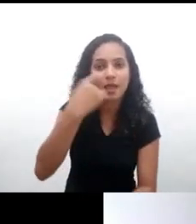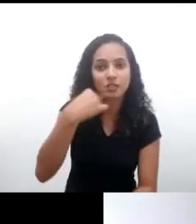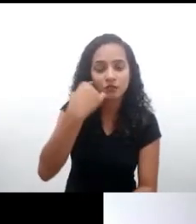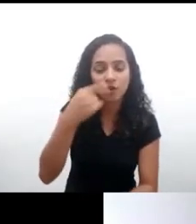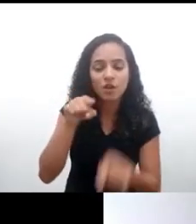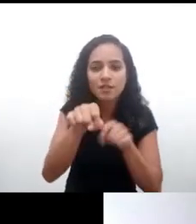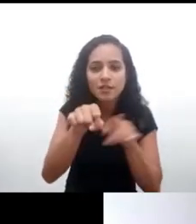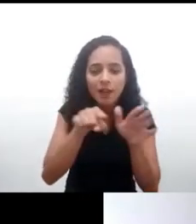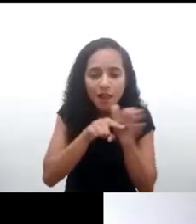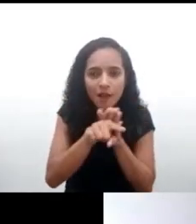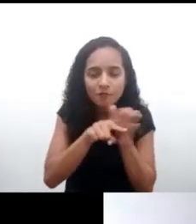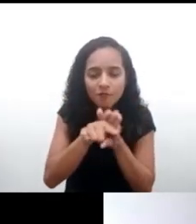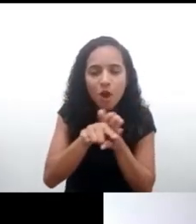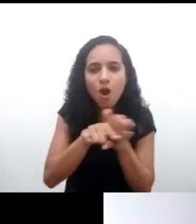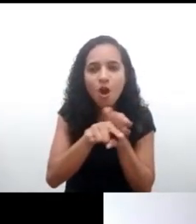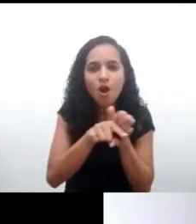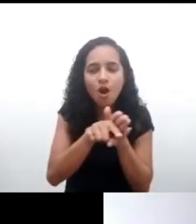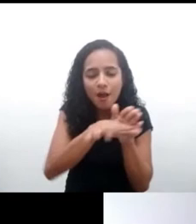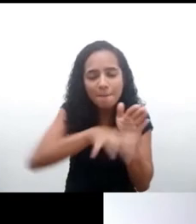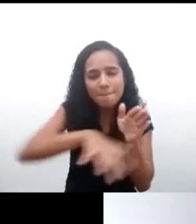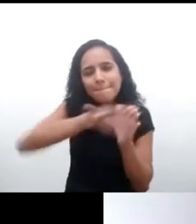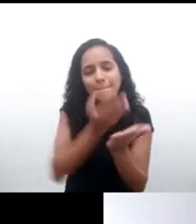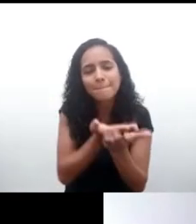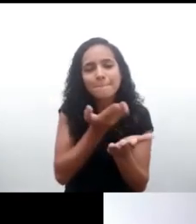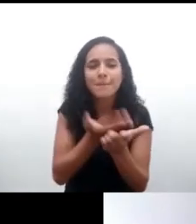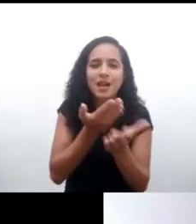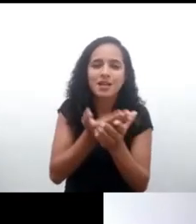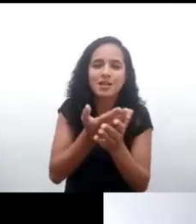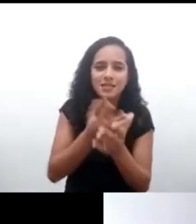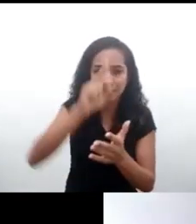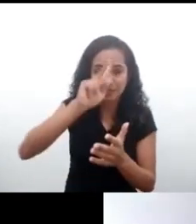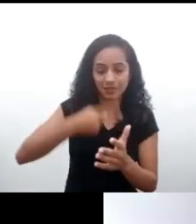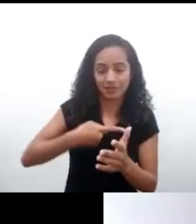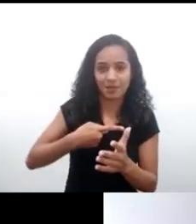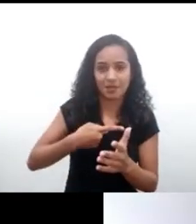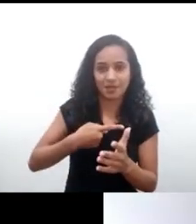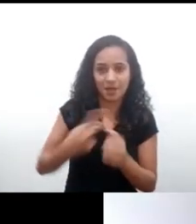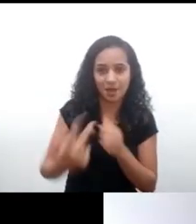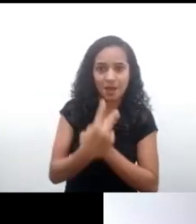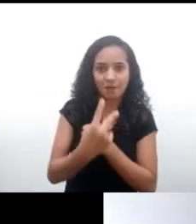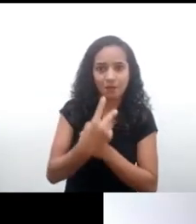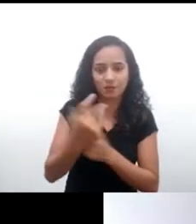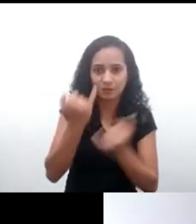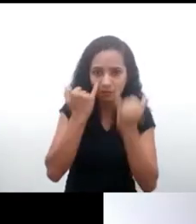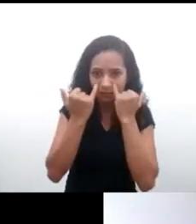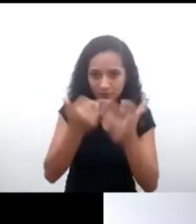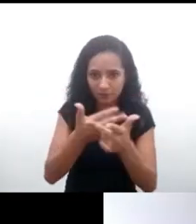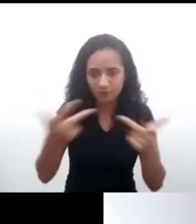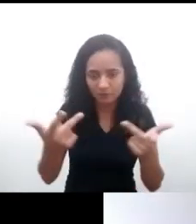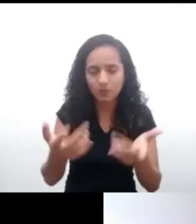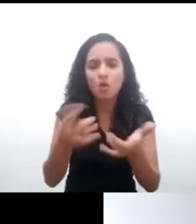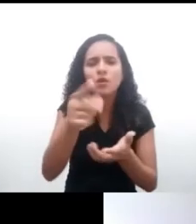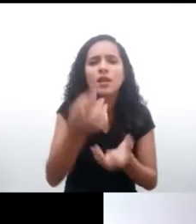y experta en protección de datos personales y privacidad. Y yo quisiera que pudiera contarnos un poco